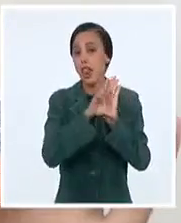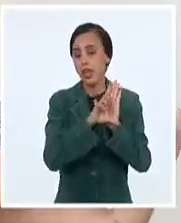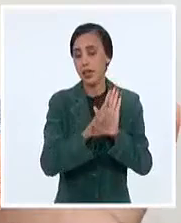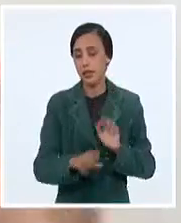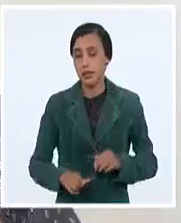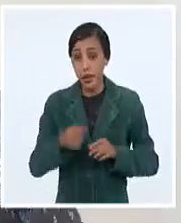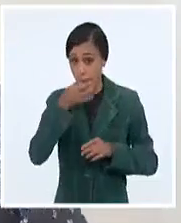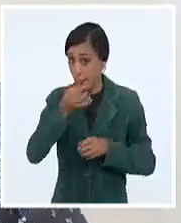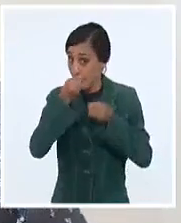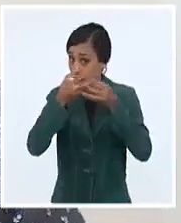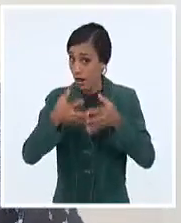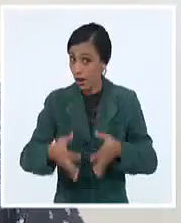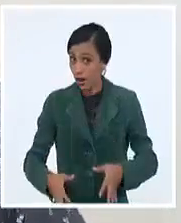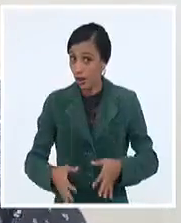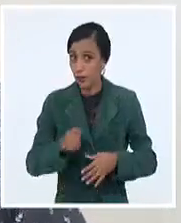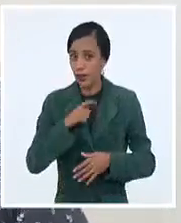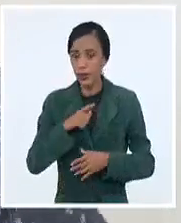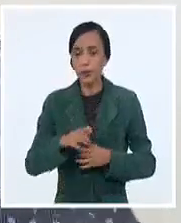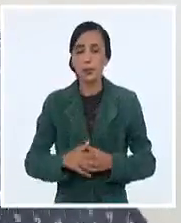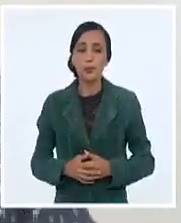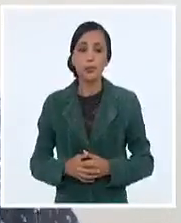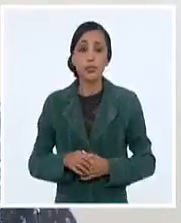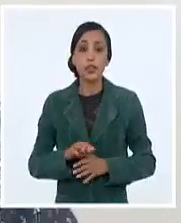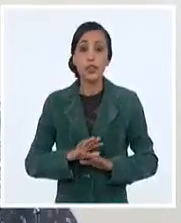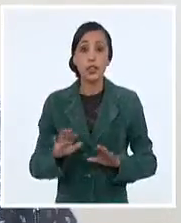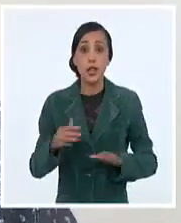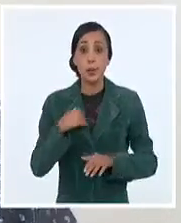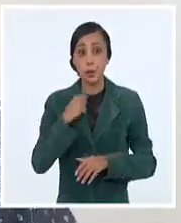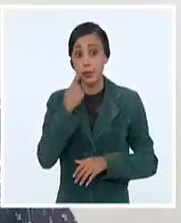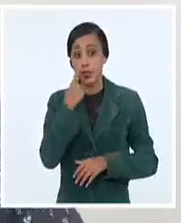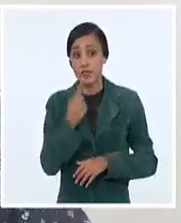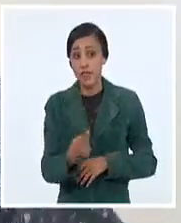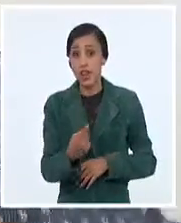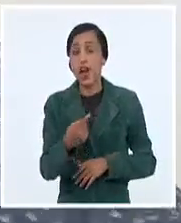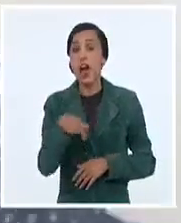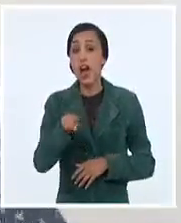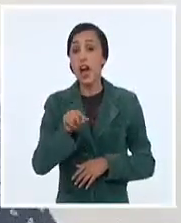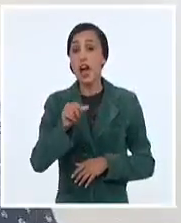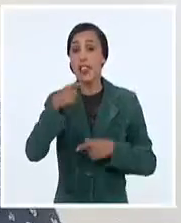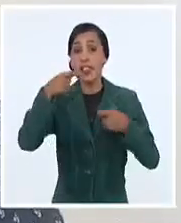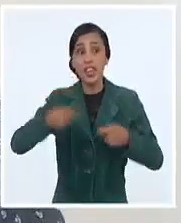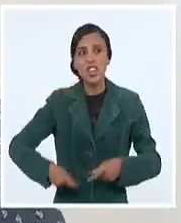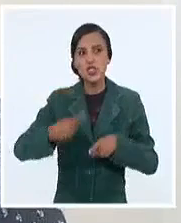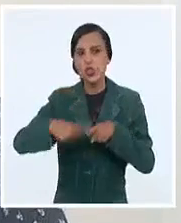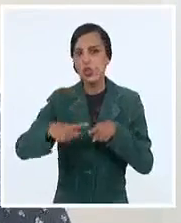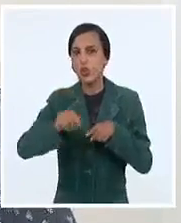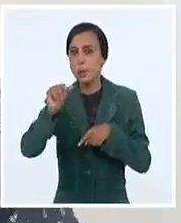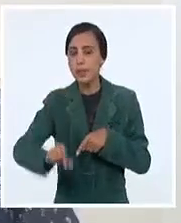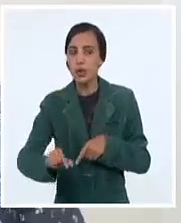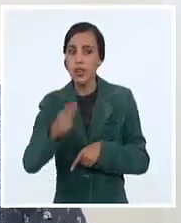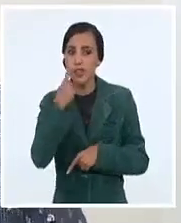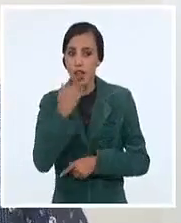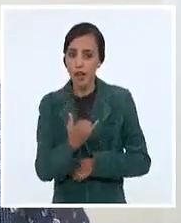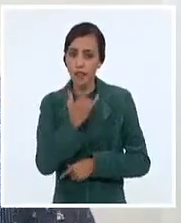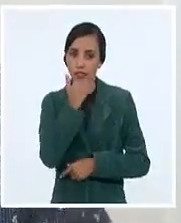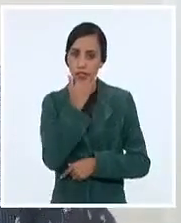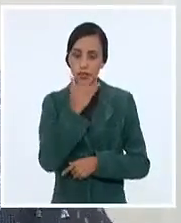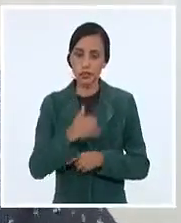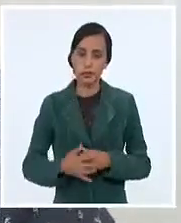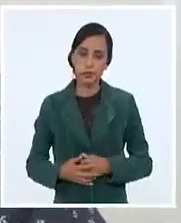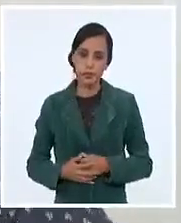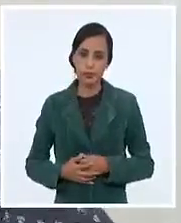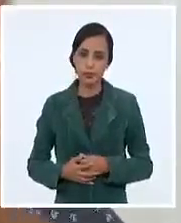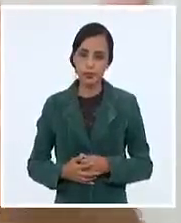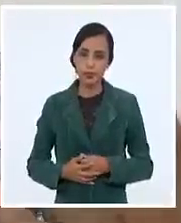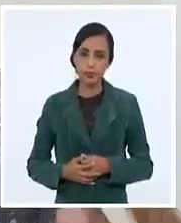muy claro que cuando ya esté agredido el derecho de los demás, el derecho a